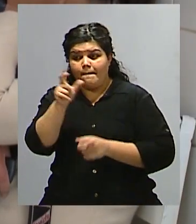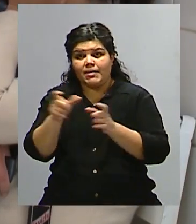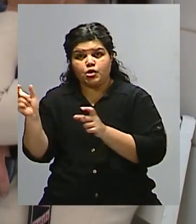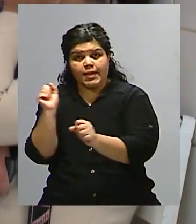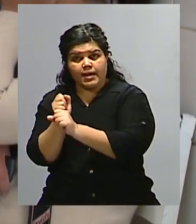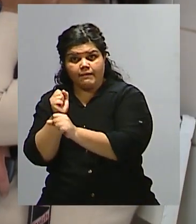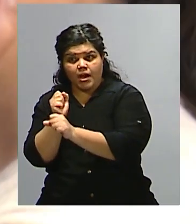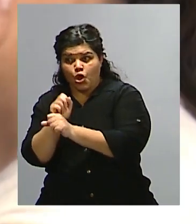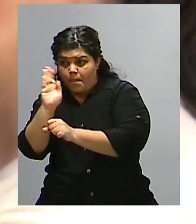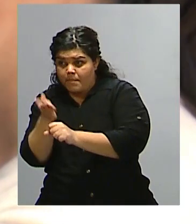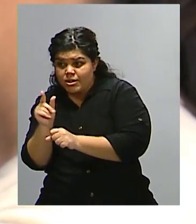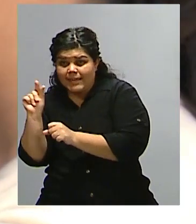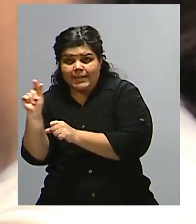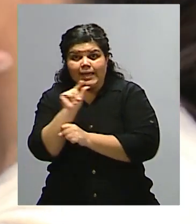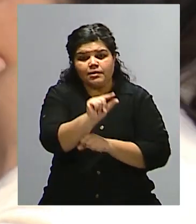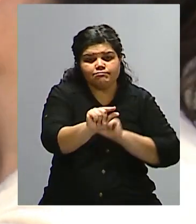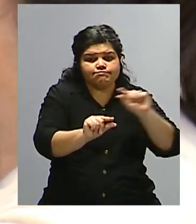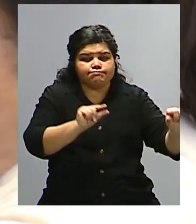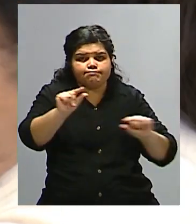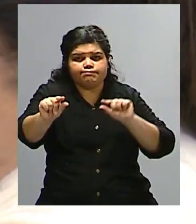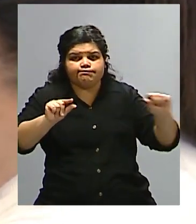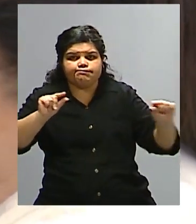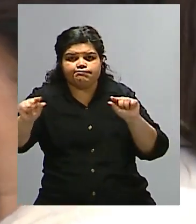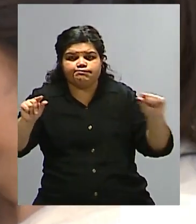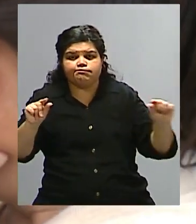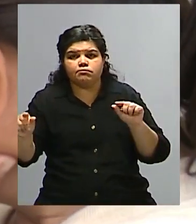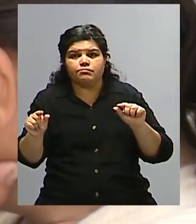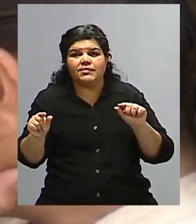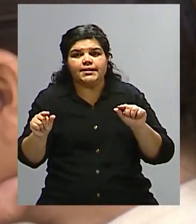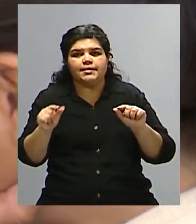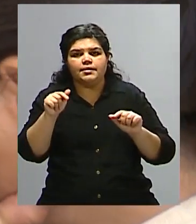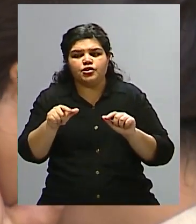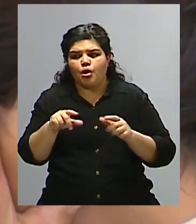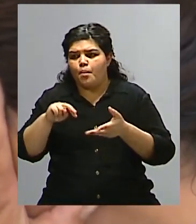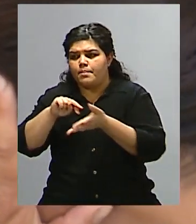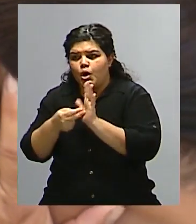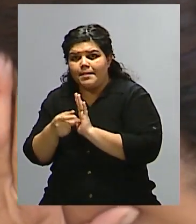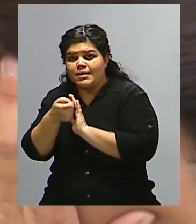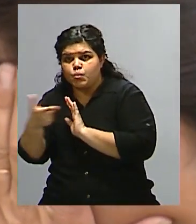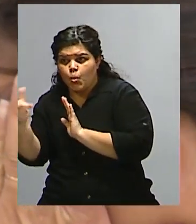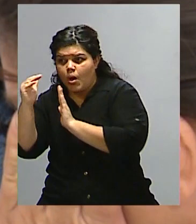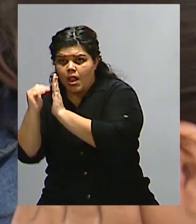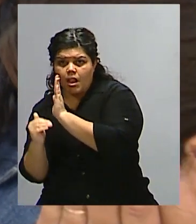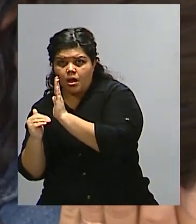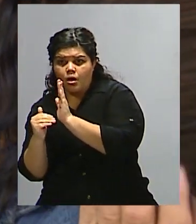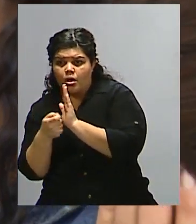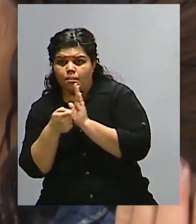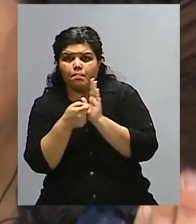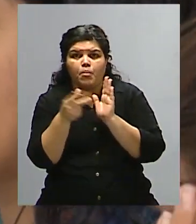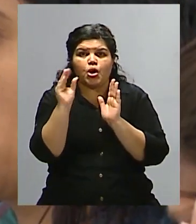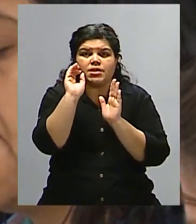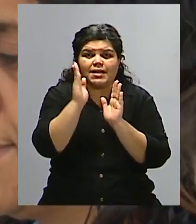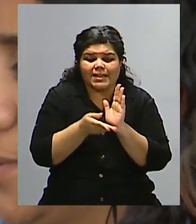es la capacidad de recursos que van a tener estas instituciones para hacer frente al tema. Y si por otro lado le sumas que los